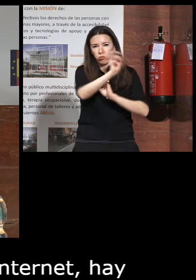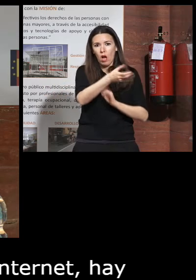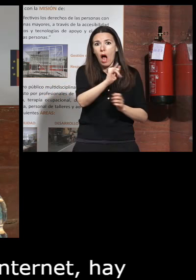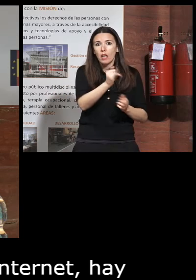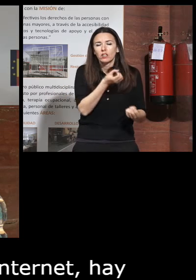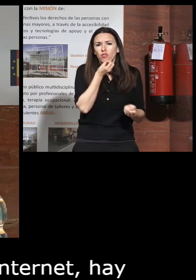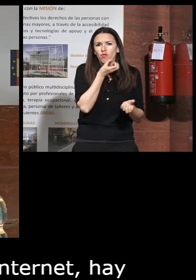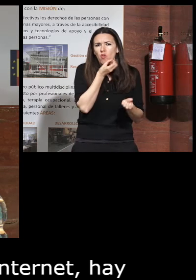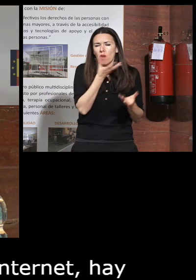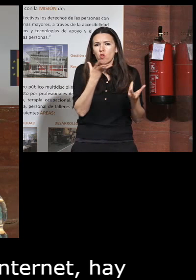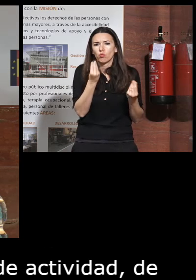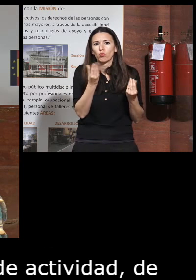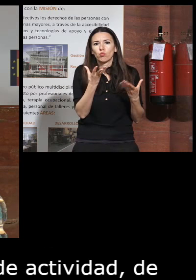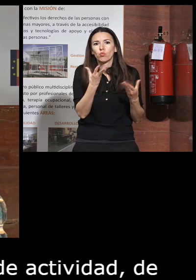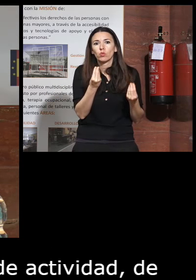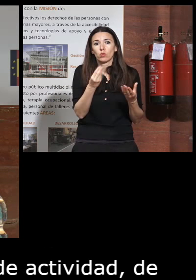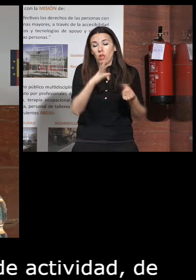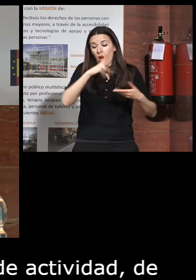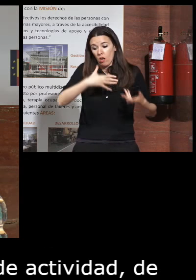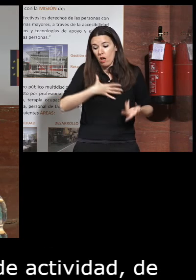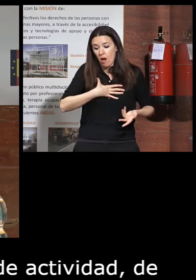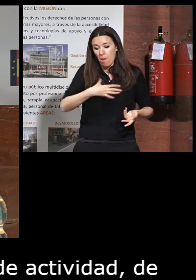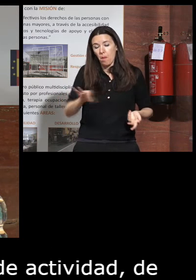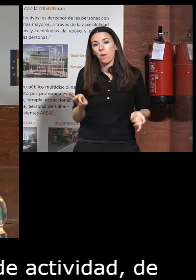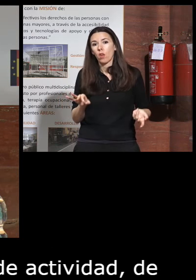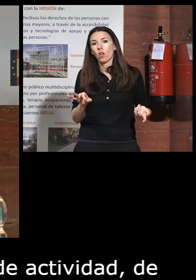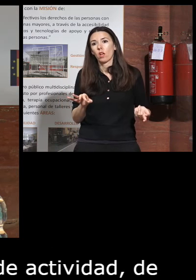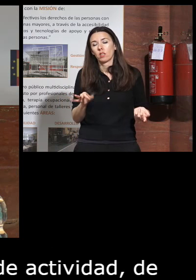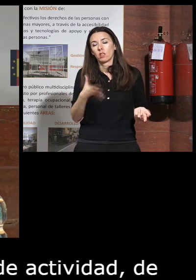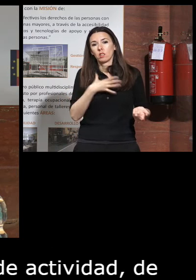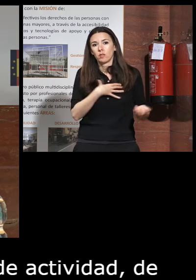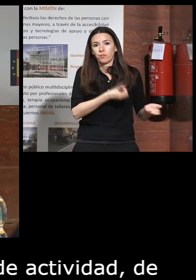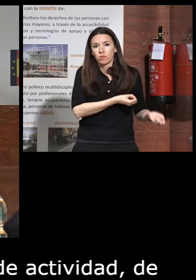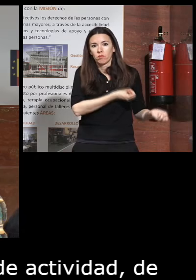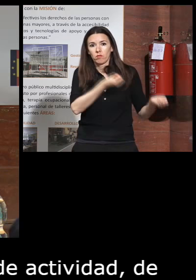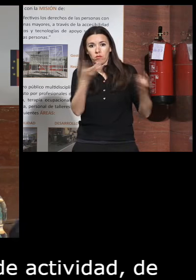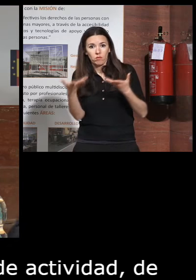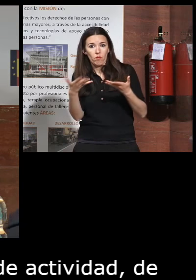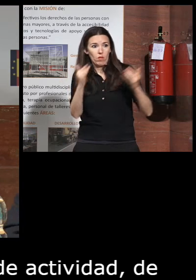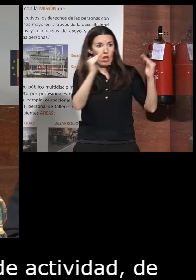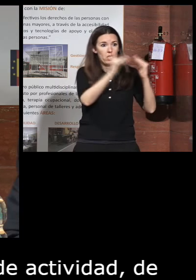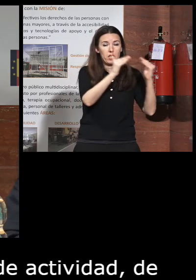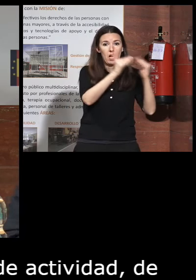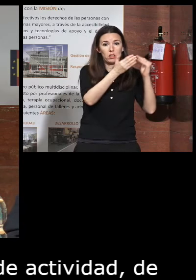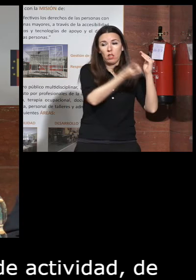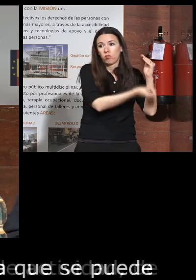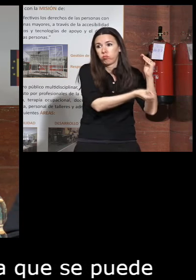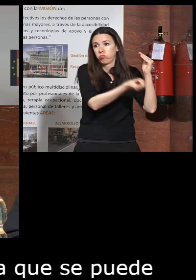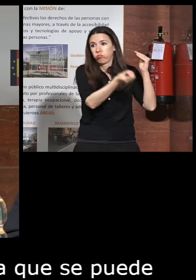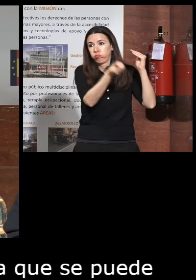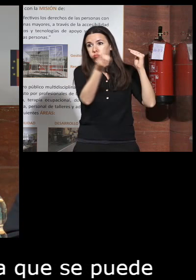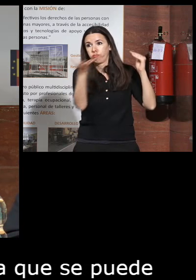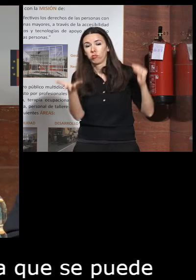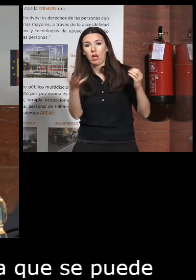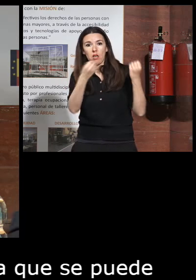información ahora que puede que se puede transmitir desde el domicilio hacia entidades